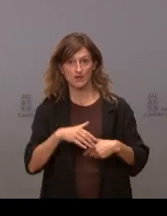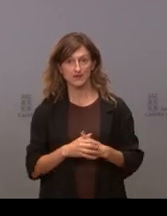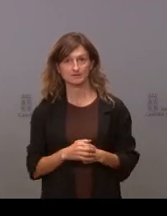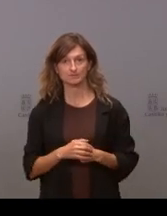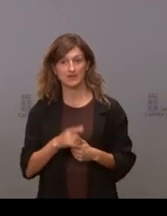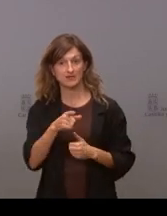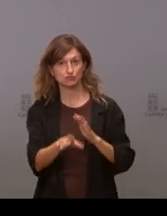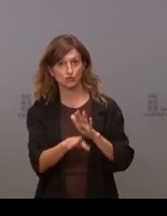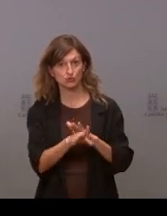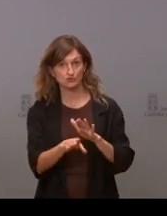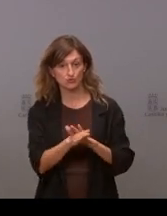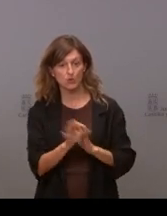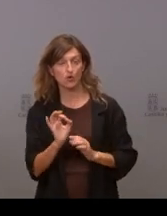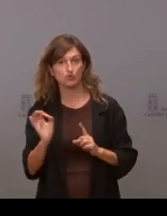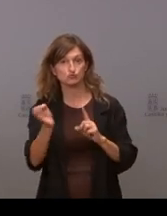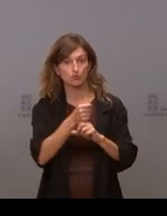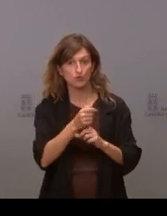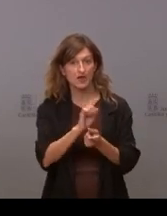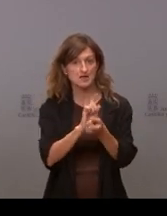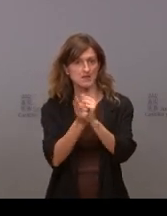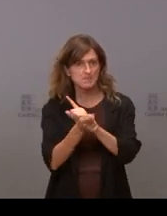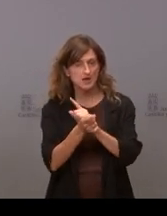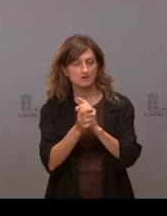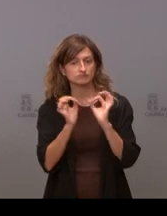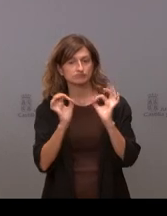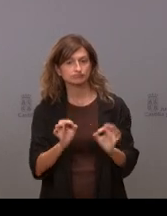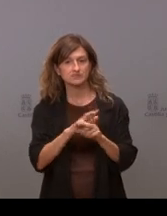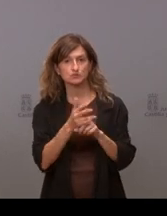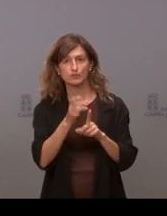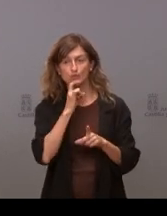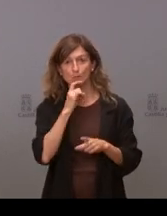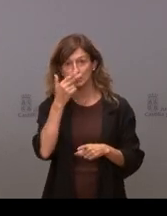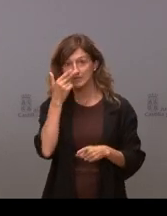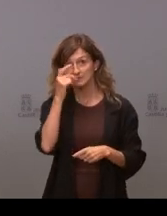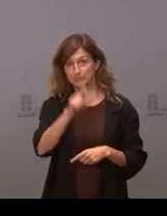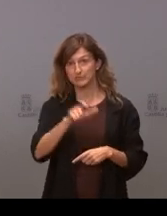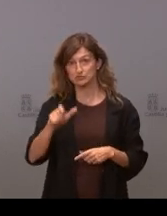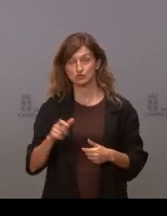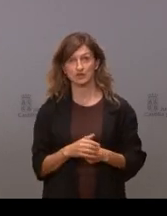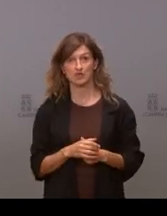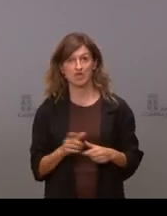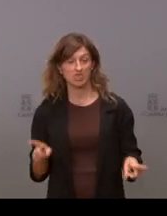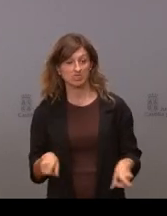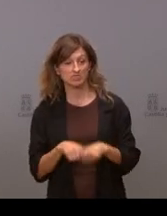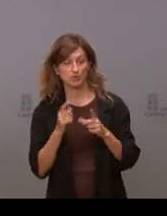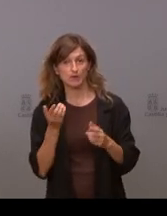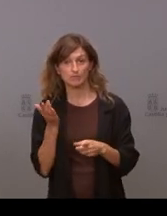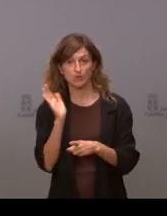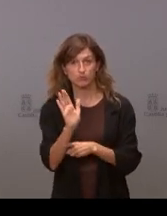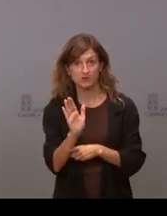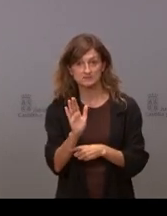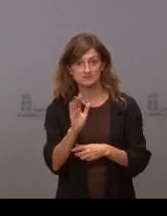esto va a seguir así se va a solucionar va a cambiar ¿cómo va a quedar? eso es lo que le interesa a la gente más que si la proposición si la